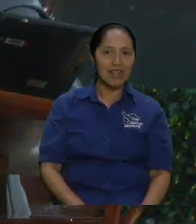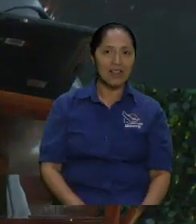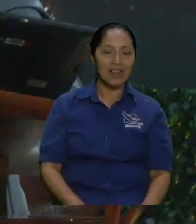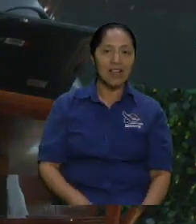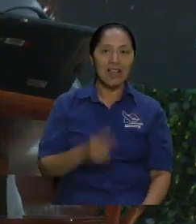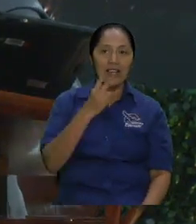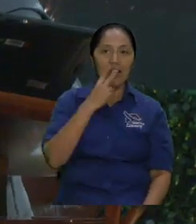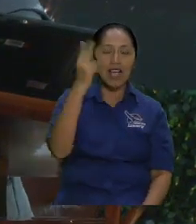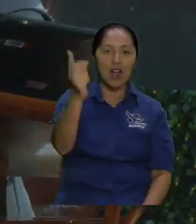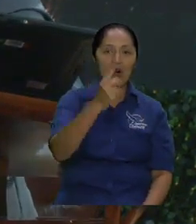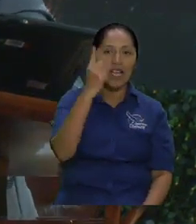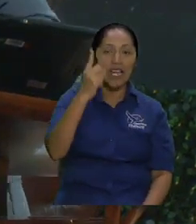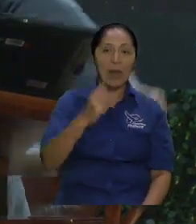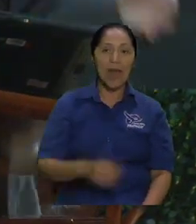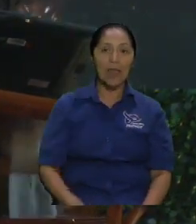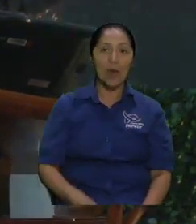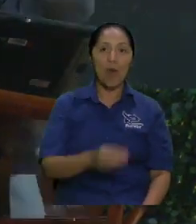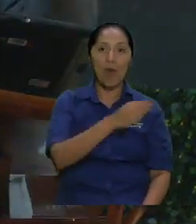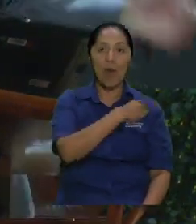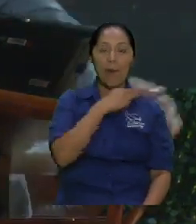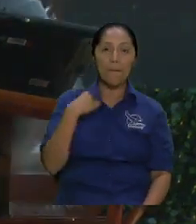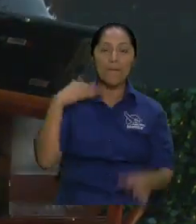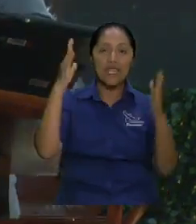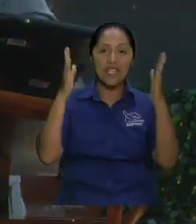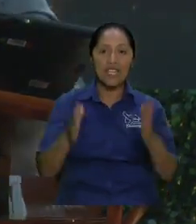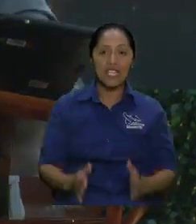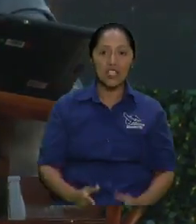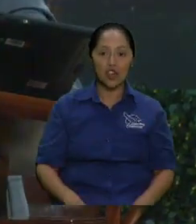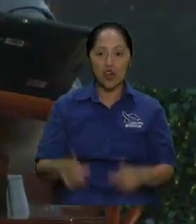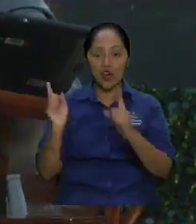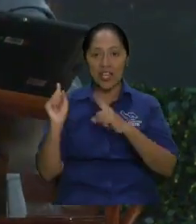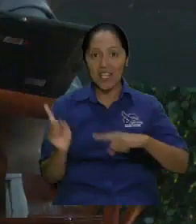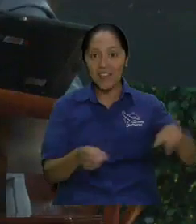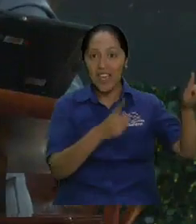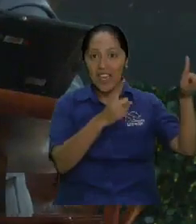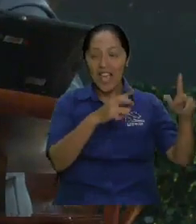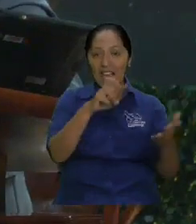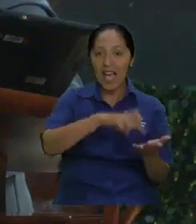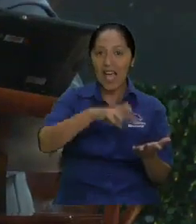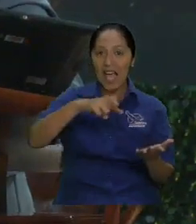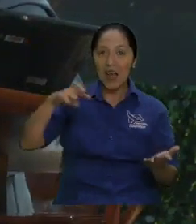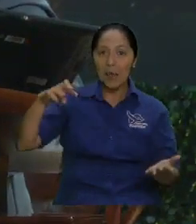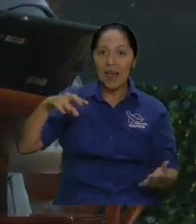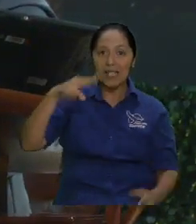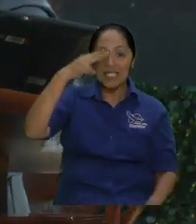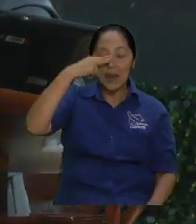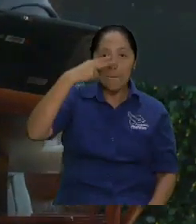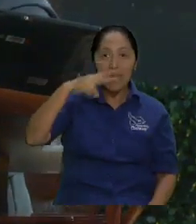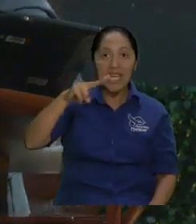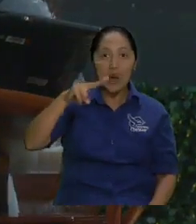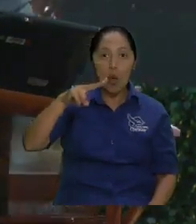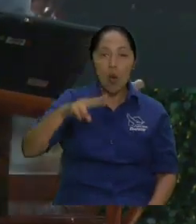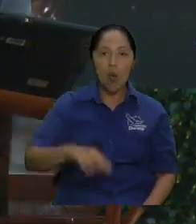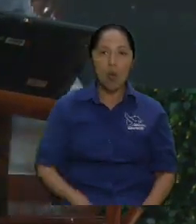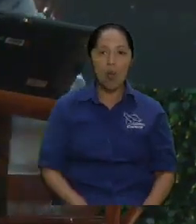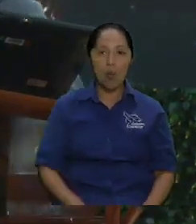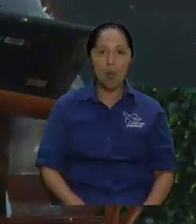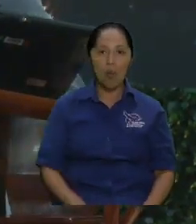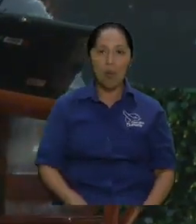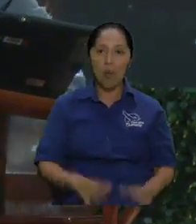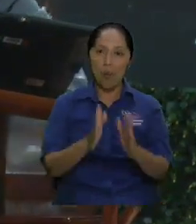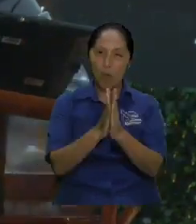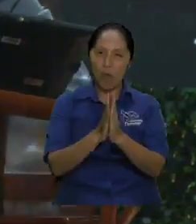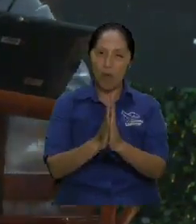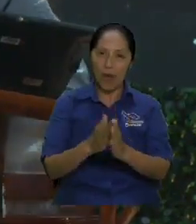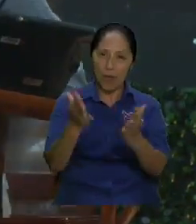México lo vamos a pasar papayito vamos a y tu esposa tus hijos vamos a lanzar sube sube